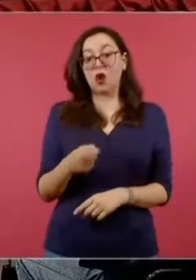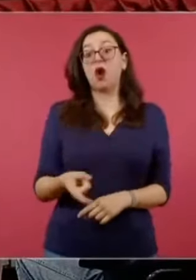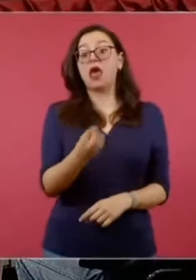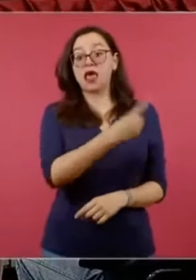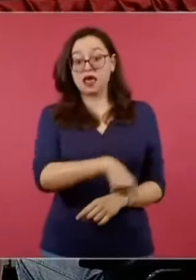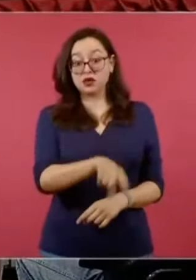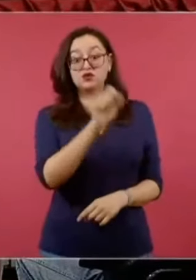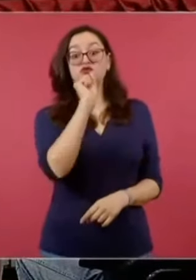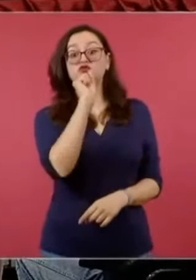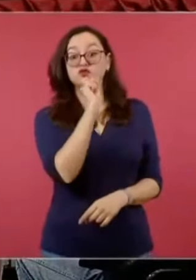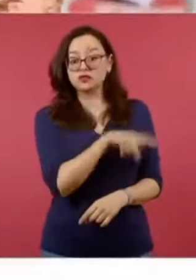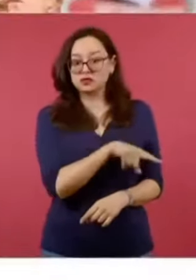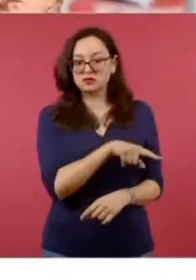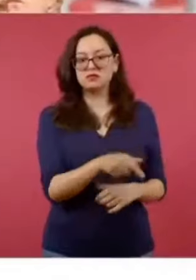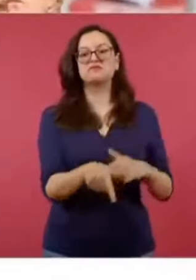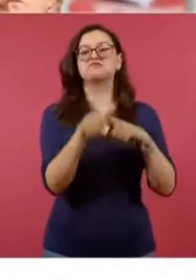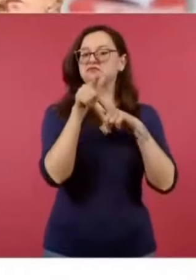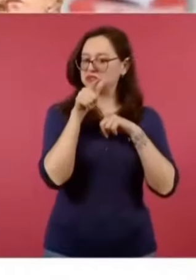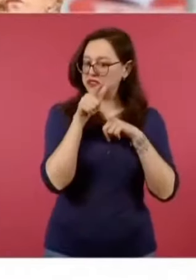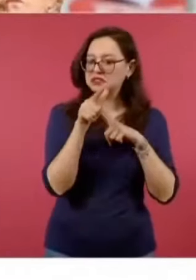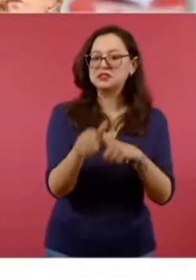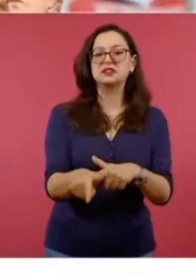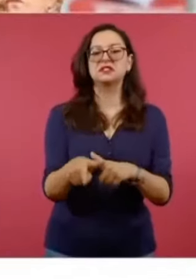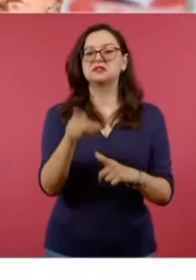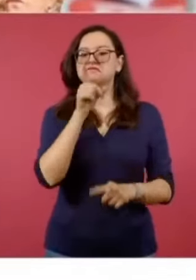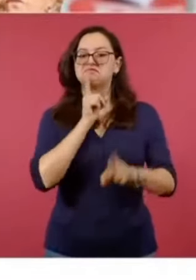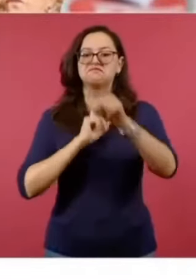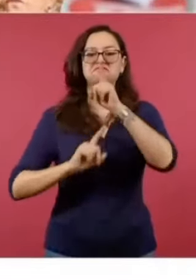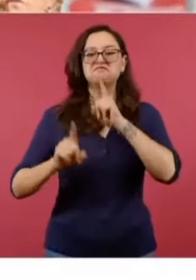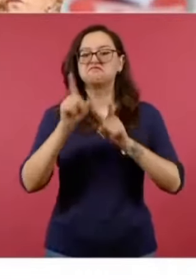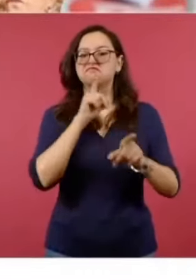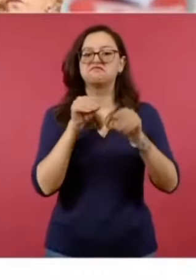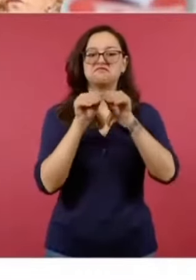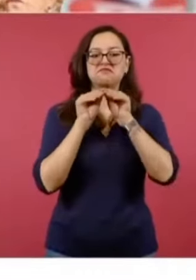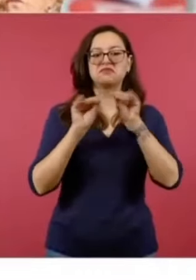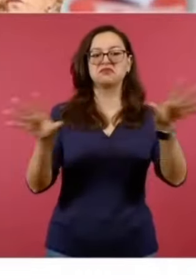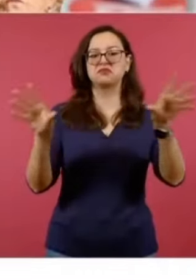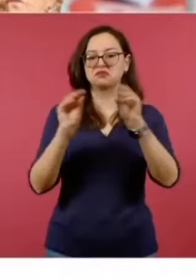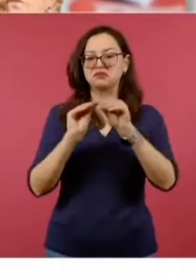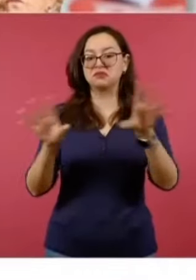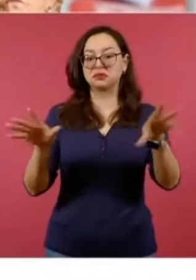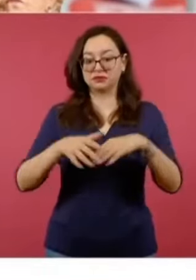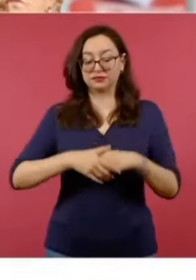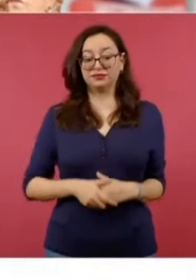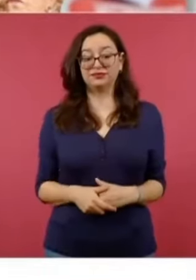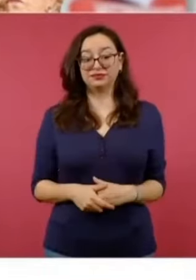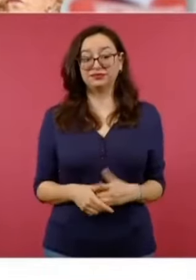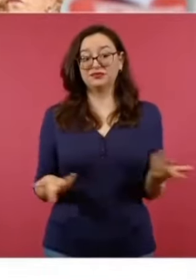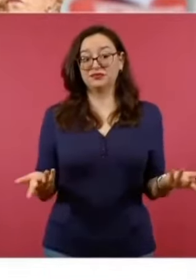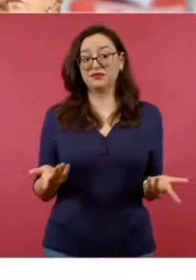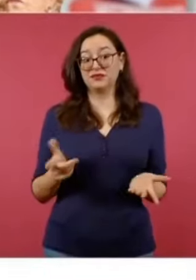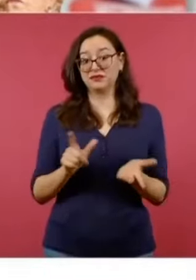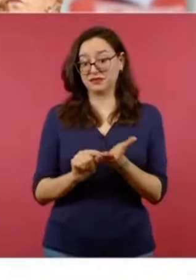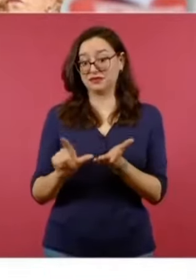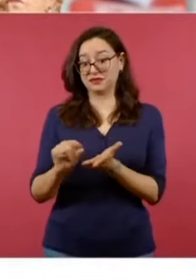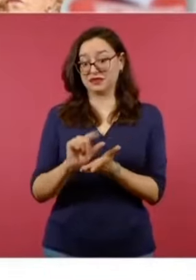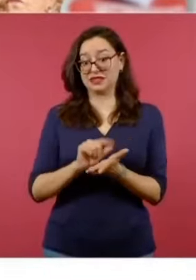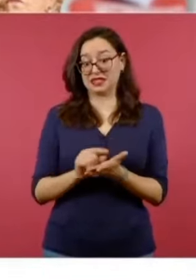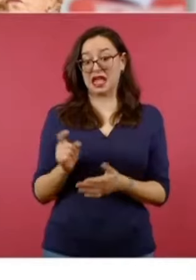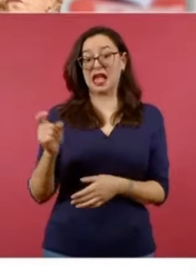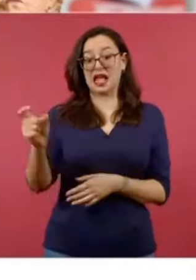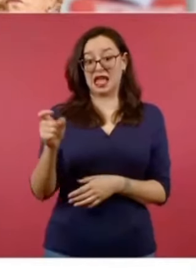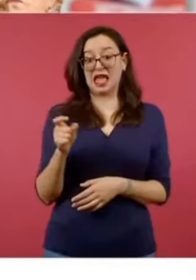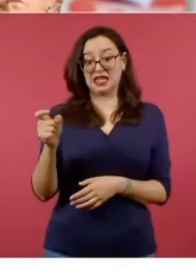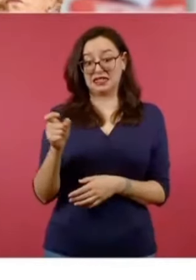tras haber terminado el periodo electoral. Esta cuenta de equis es de las que más retuits recibe de los